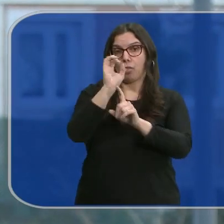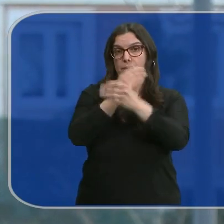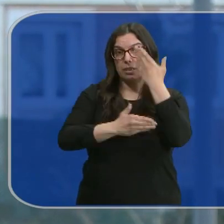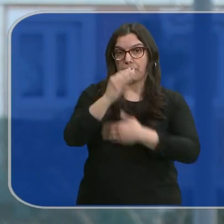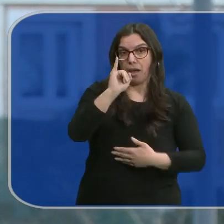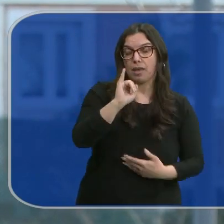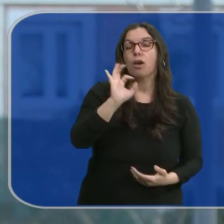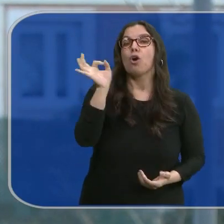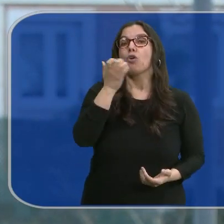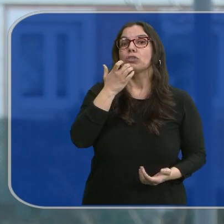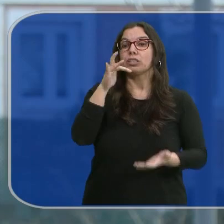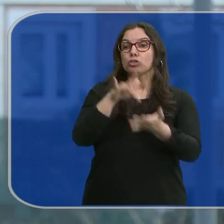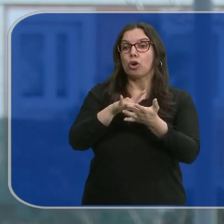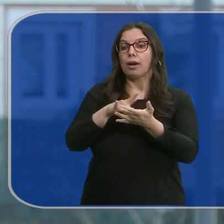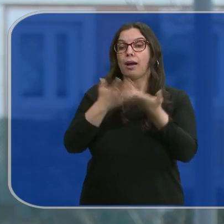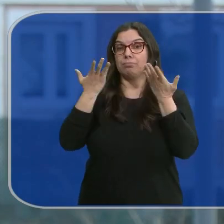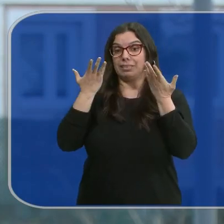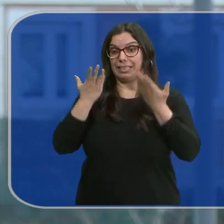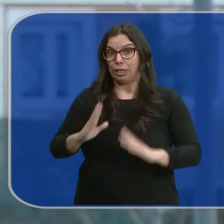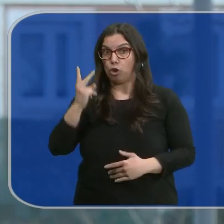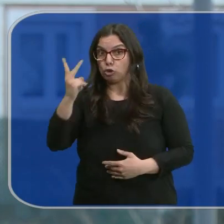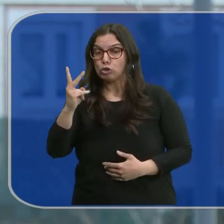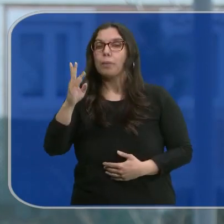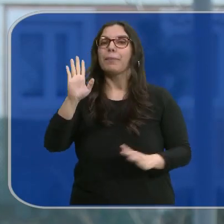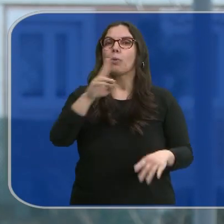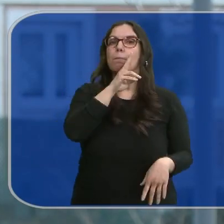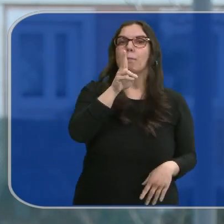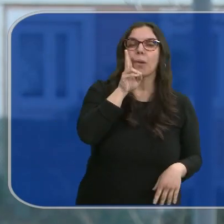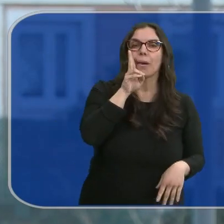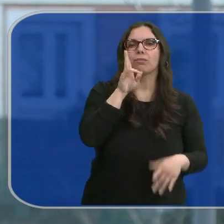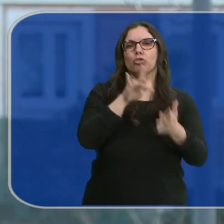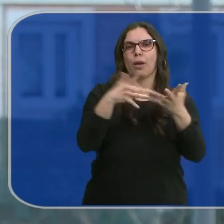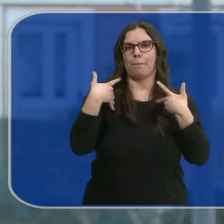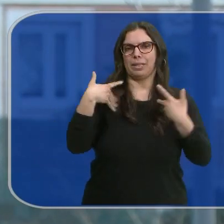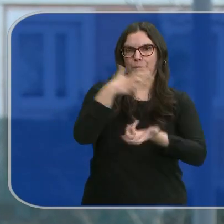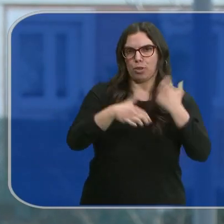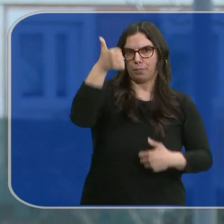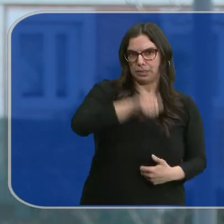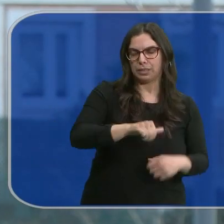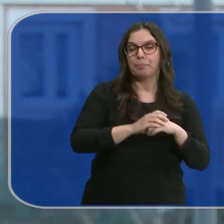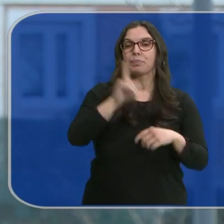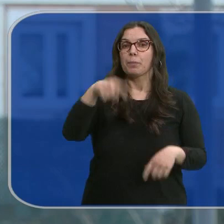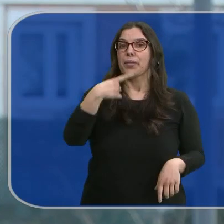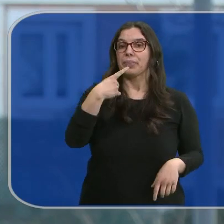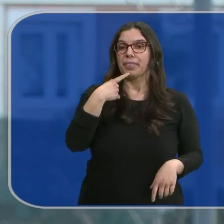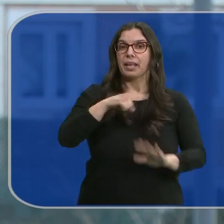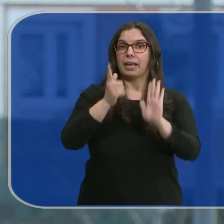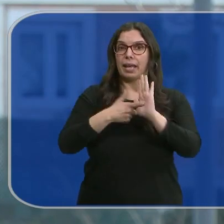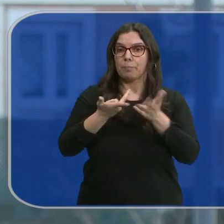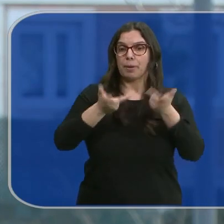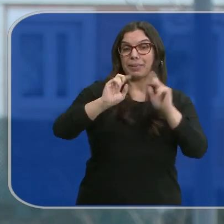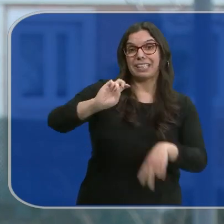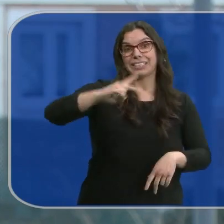de dos hijos encabezadas por víctimas de violencia de género. Además, el titular de Derechos Sociales ha anunciado que esta ley permitirá al segundo